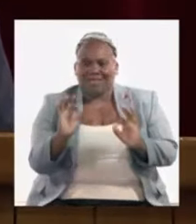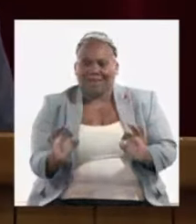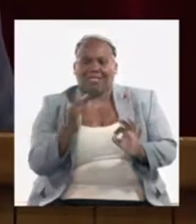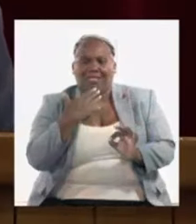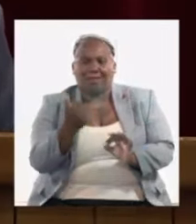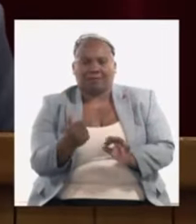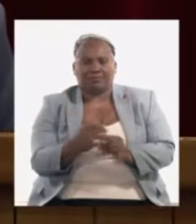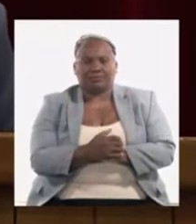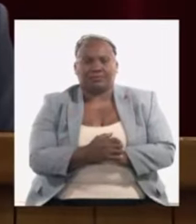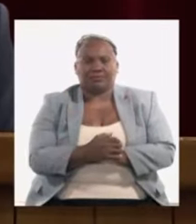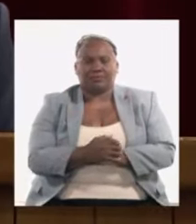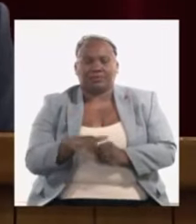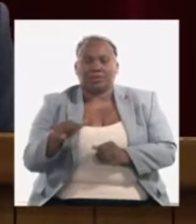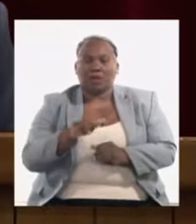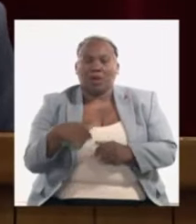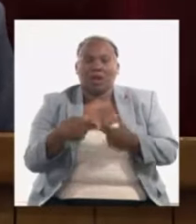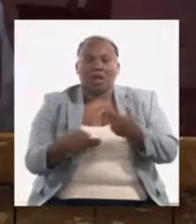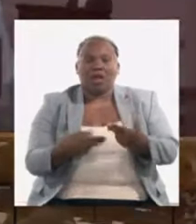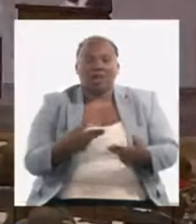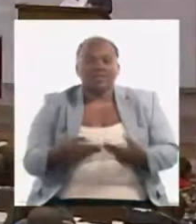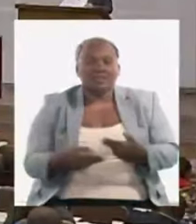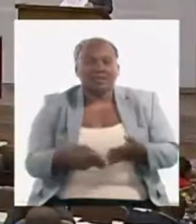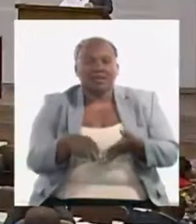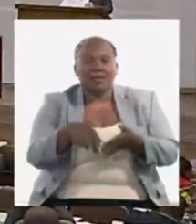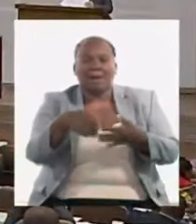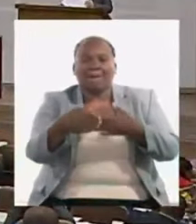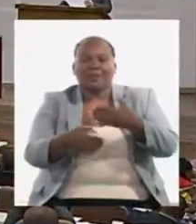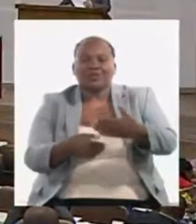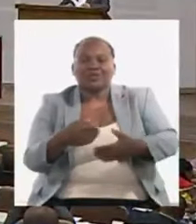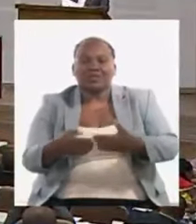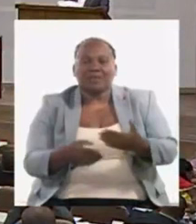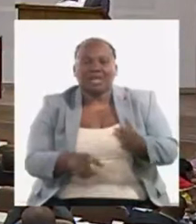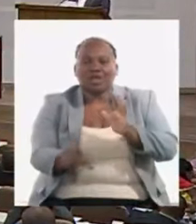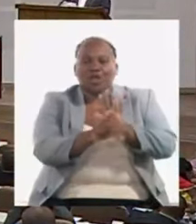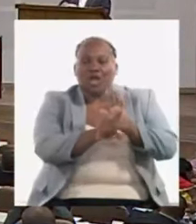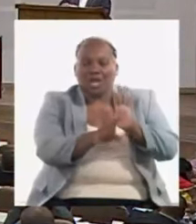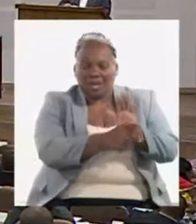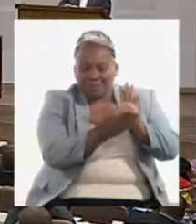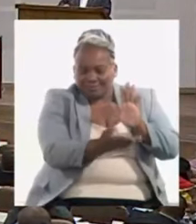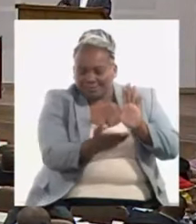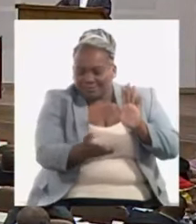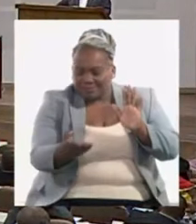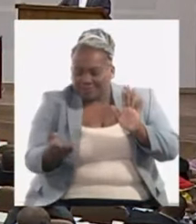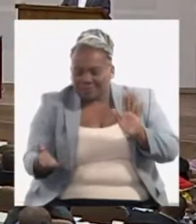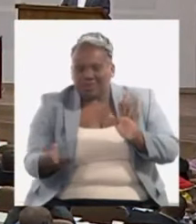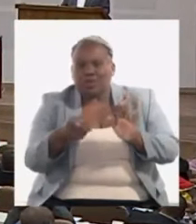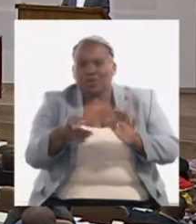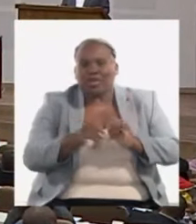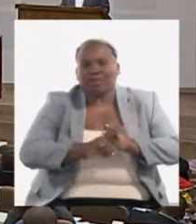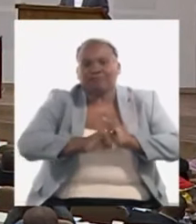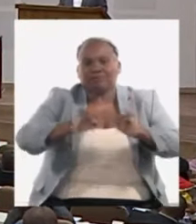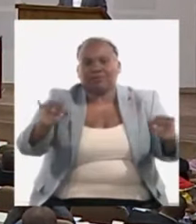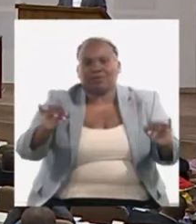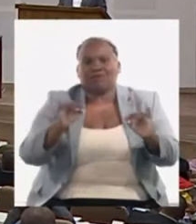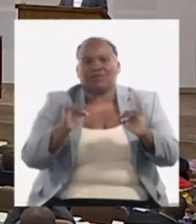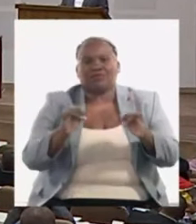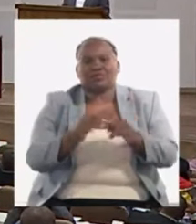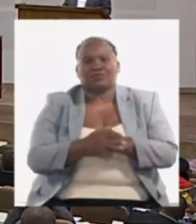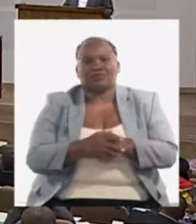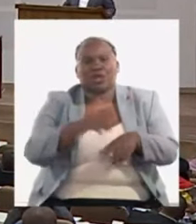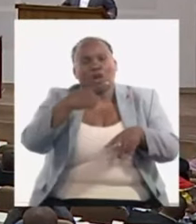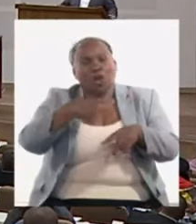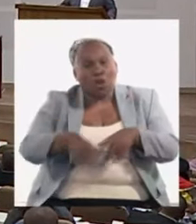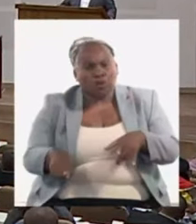y emitir también procedimientos de carácter obligatorio para la licitación no voy a abundar en esos temas ustedes recibirán información al respecto hay otro grupo de